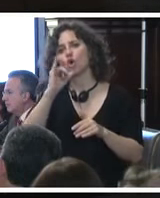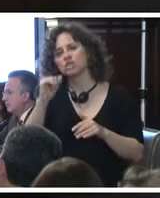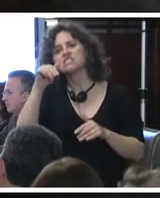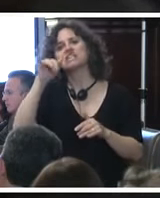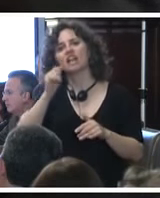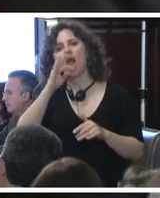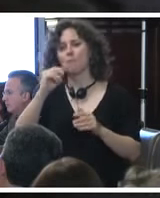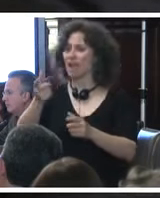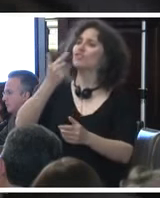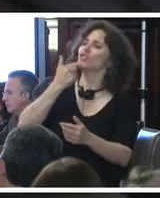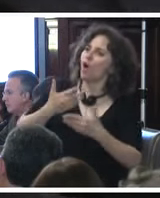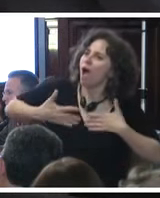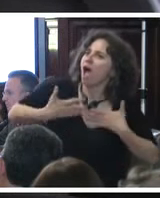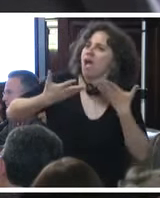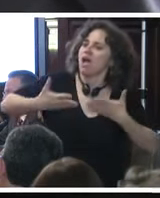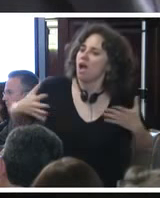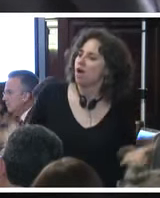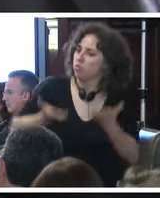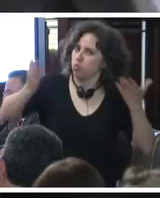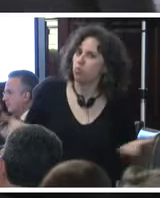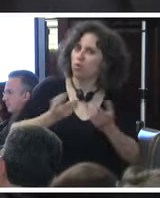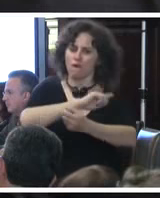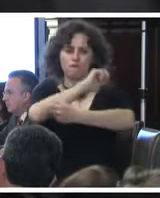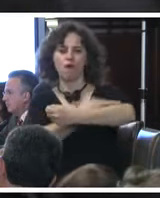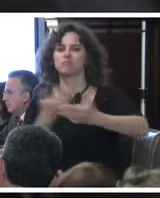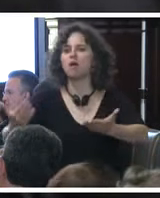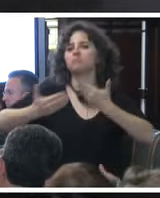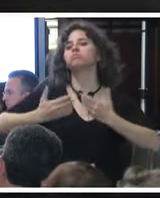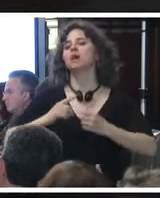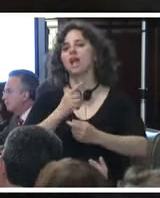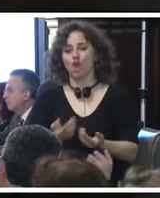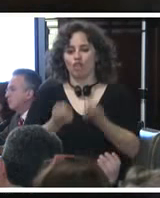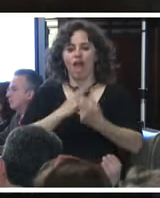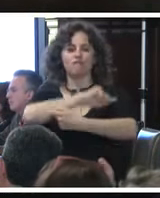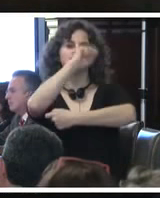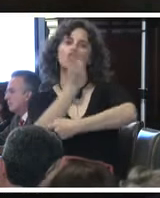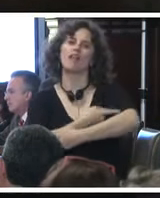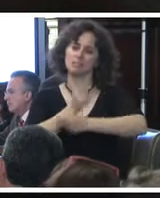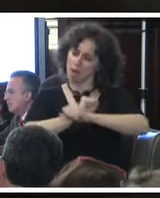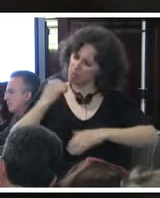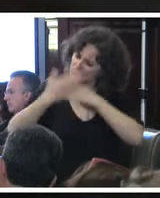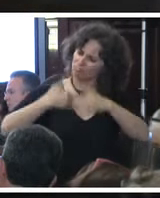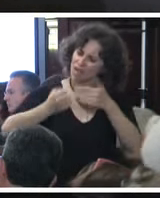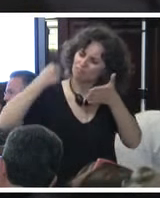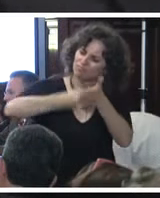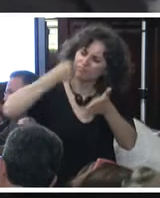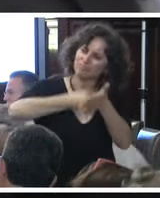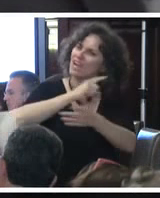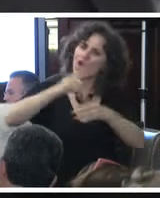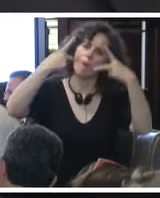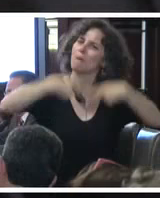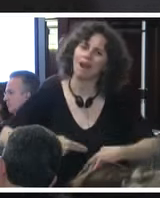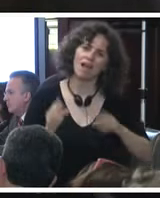de aliento y eso nos dio más fuerza. Y nos fortalece para seguir luchando y no parar